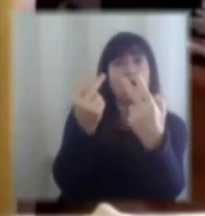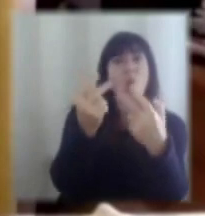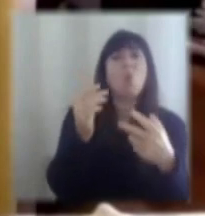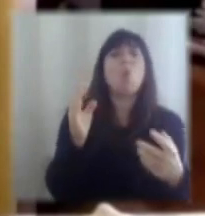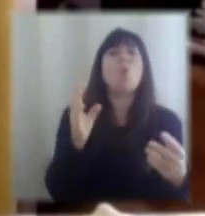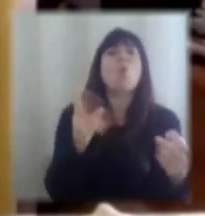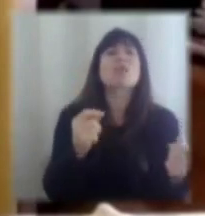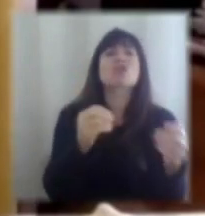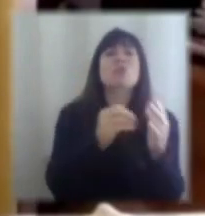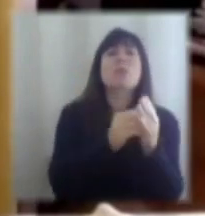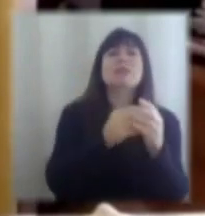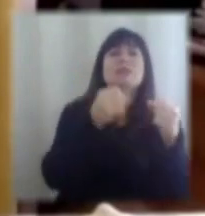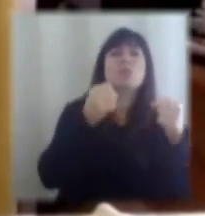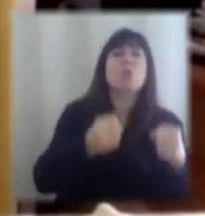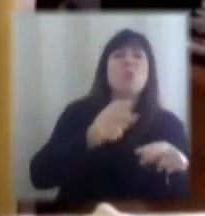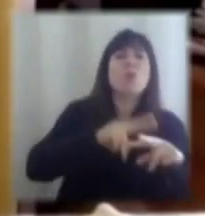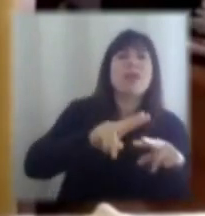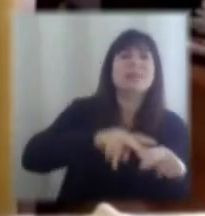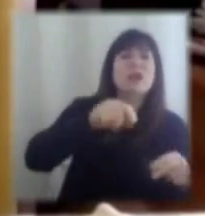más uno podría hacer hoy día